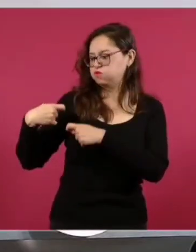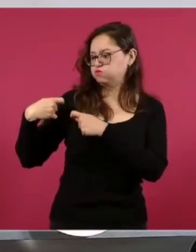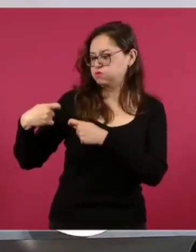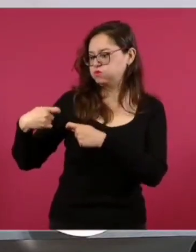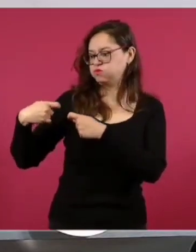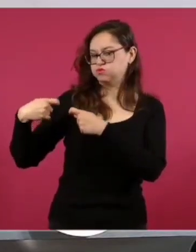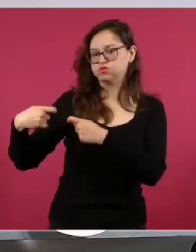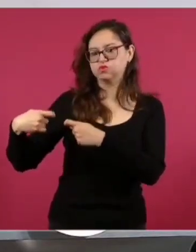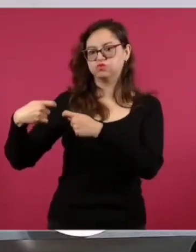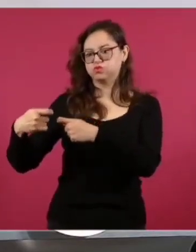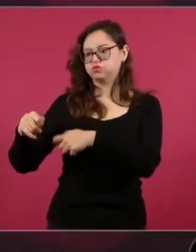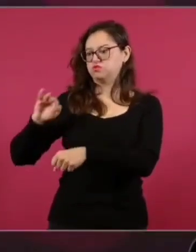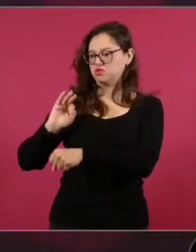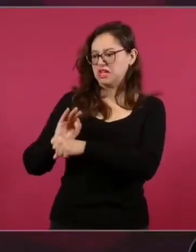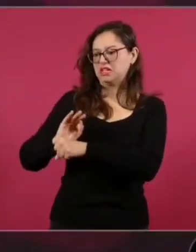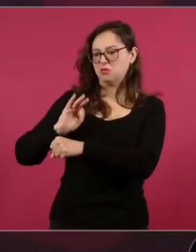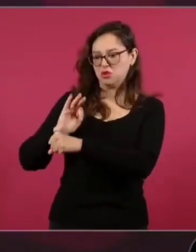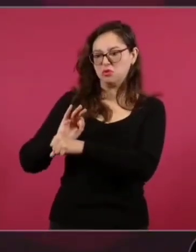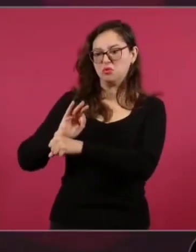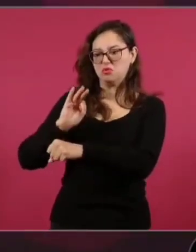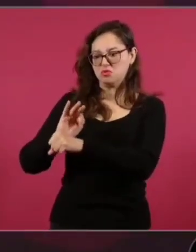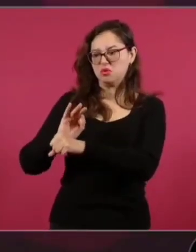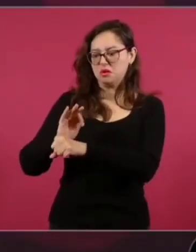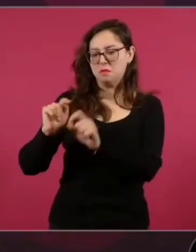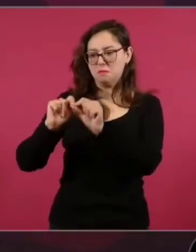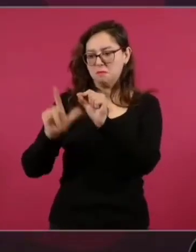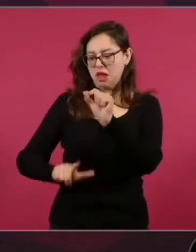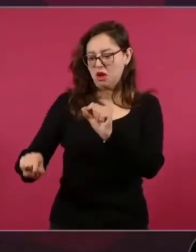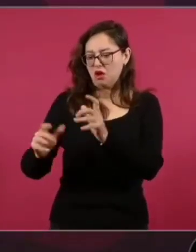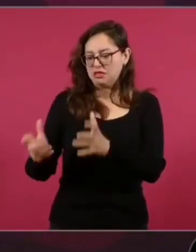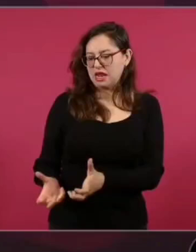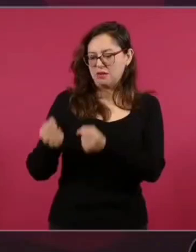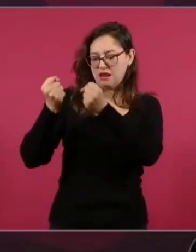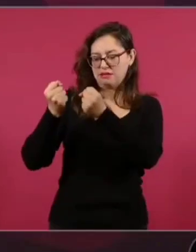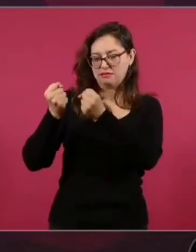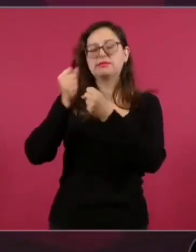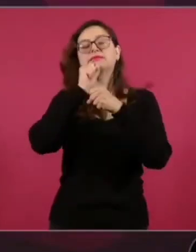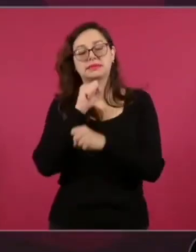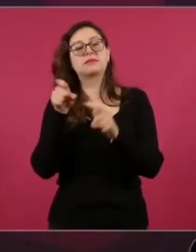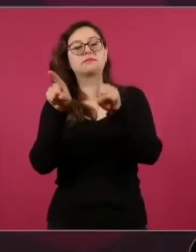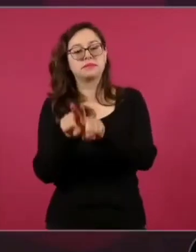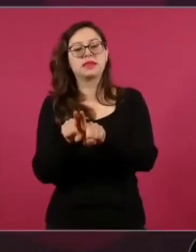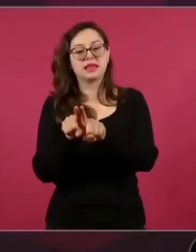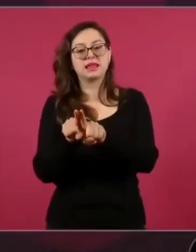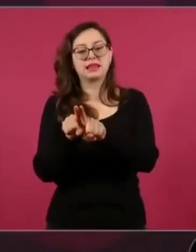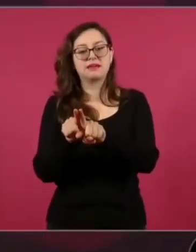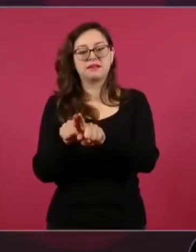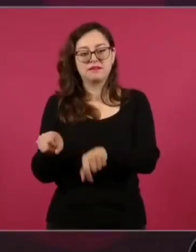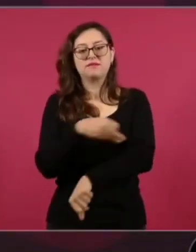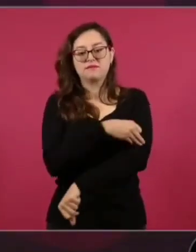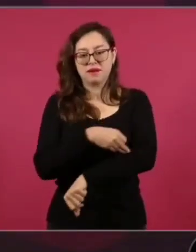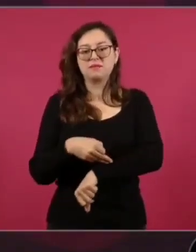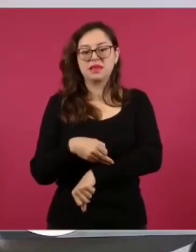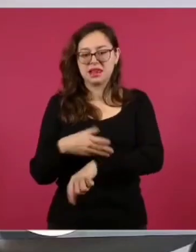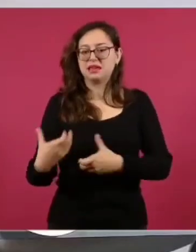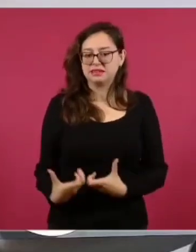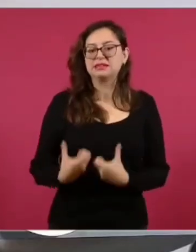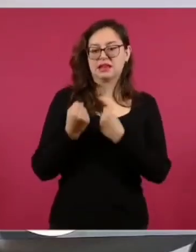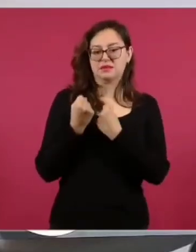protegido y nos ha salvado, así también nuestras familias